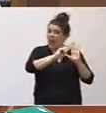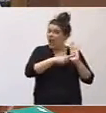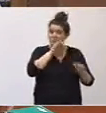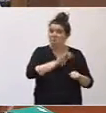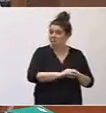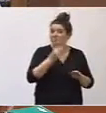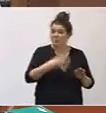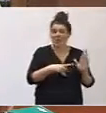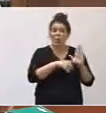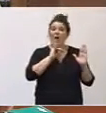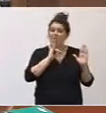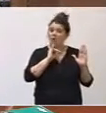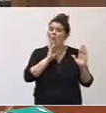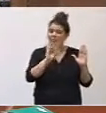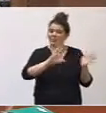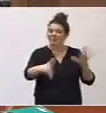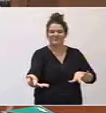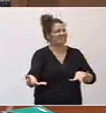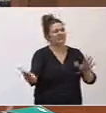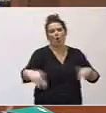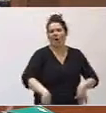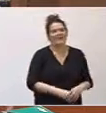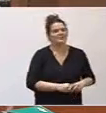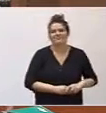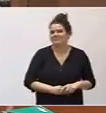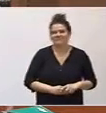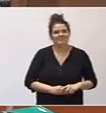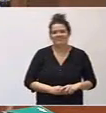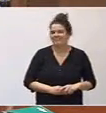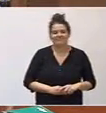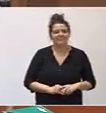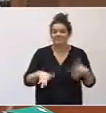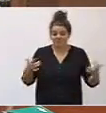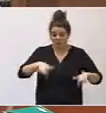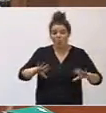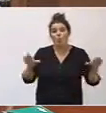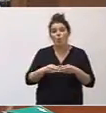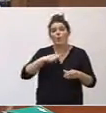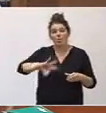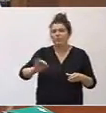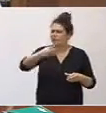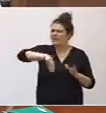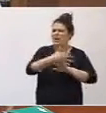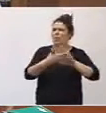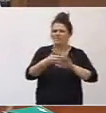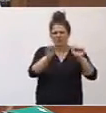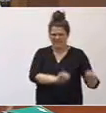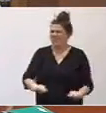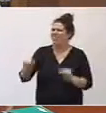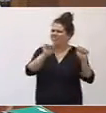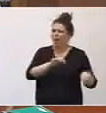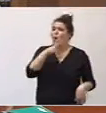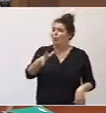como un idioma, pero en la práctica no se le considera como tal. Desde Podemos defendemos la lengua de signos y por ello